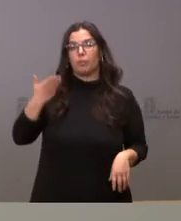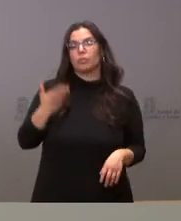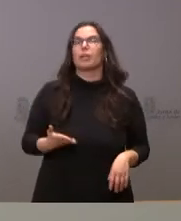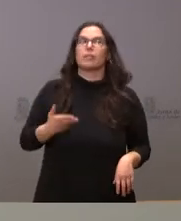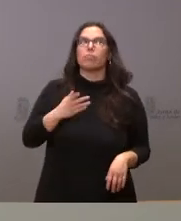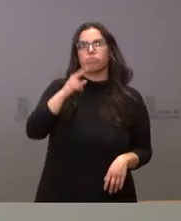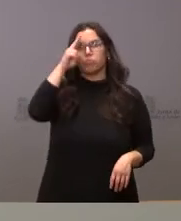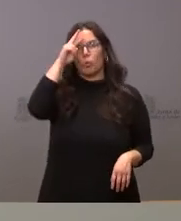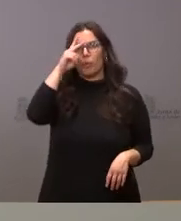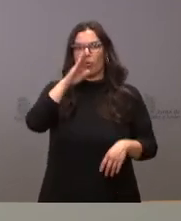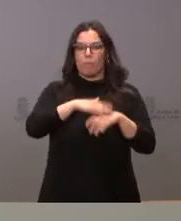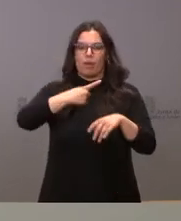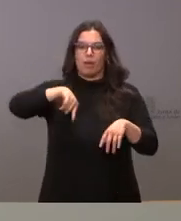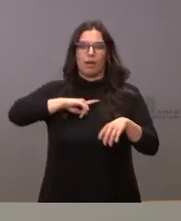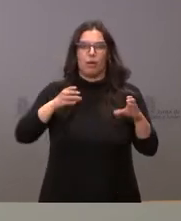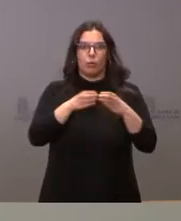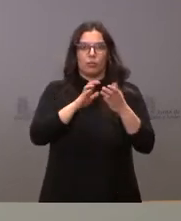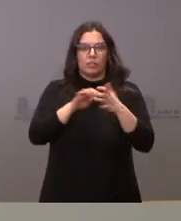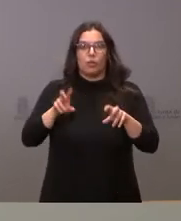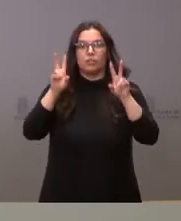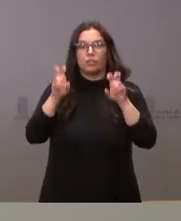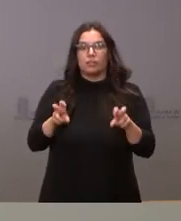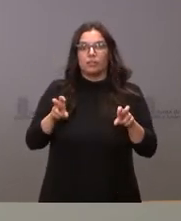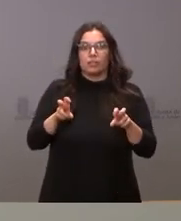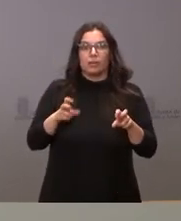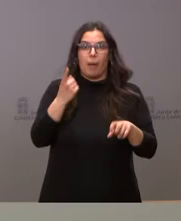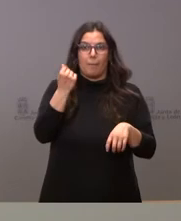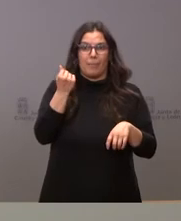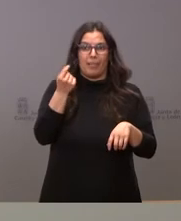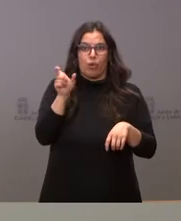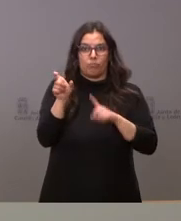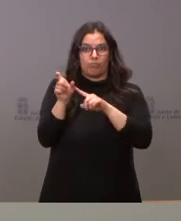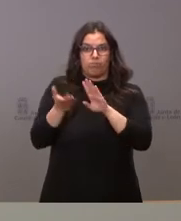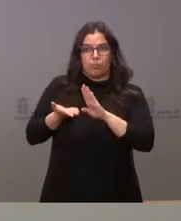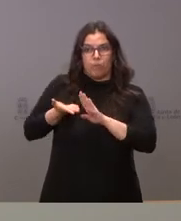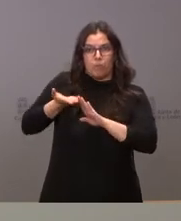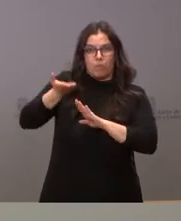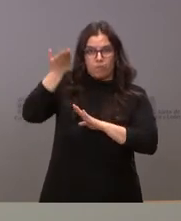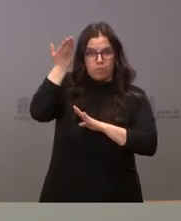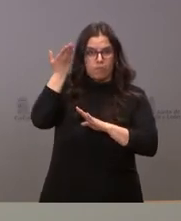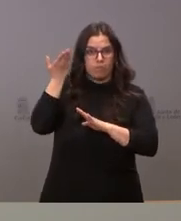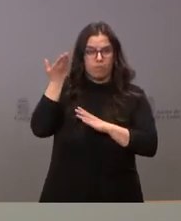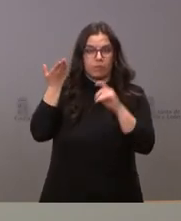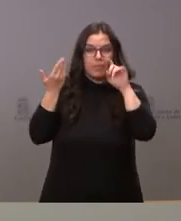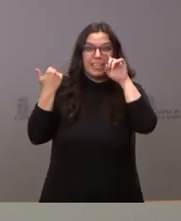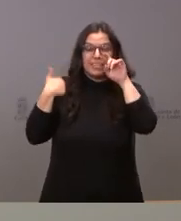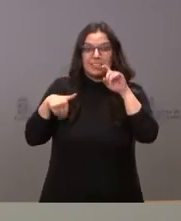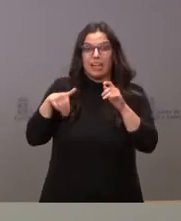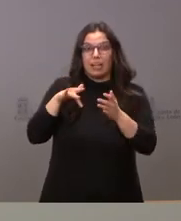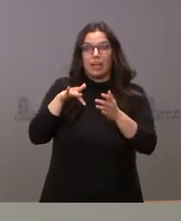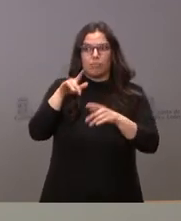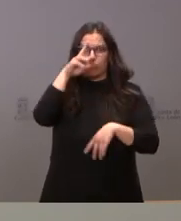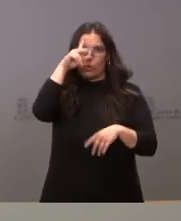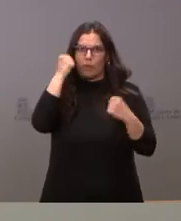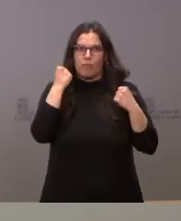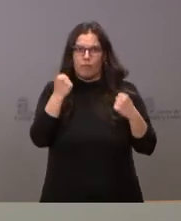preocupación para la Junta de Castilla y León, es la evolución de la inflación. Ya estamos en una inflación extremadamente preocupante,